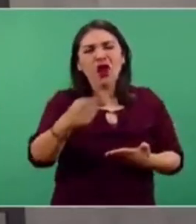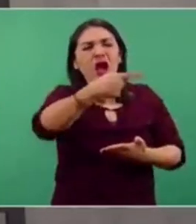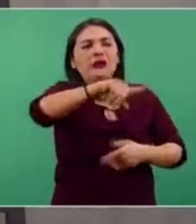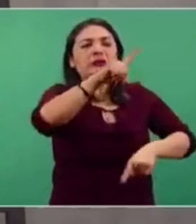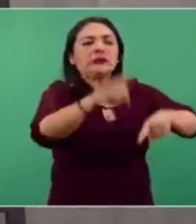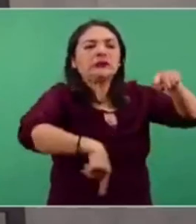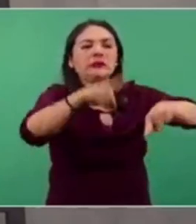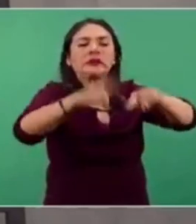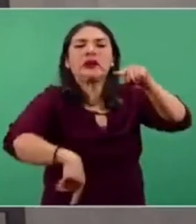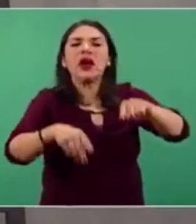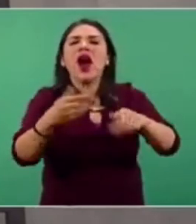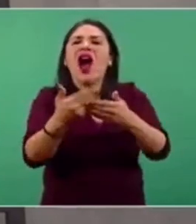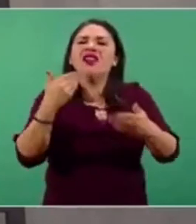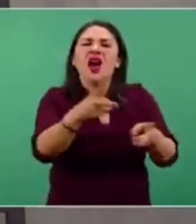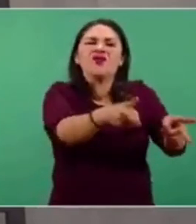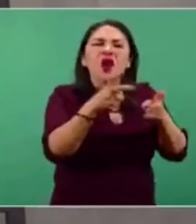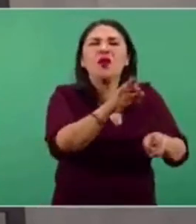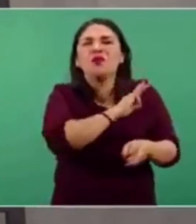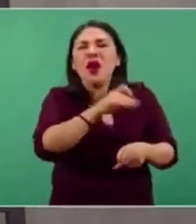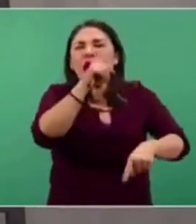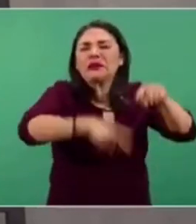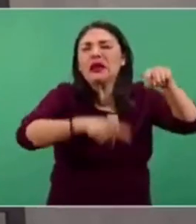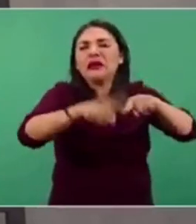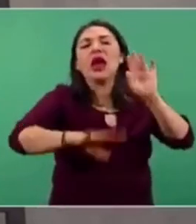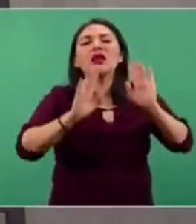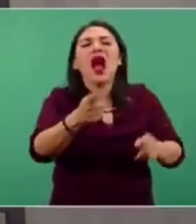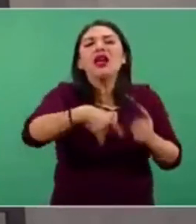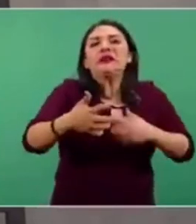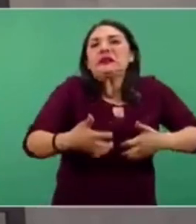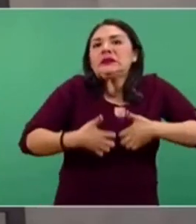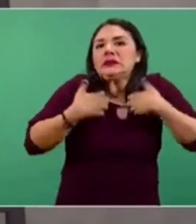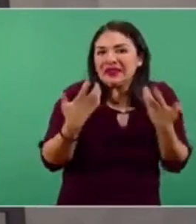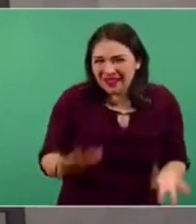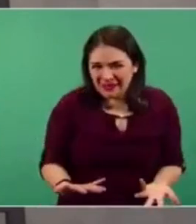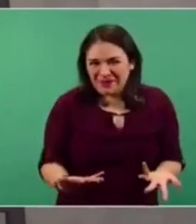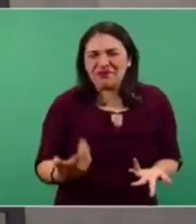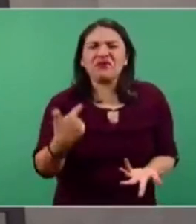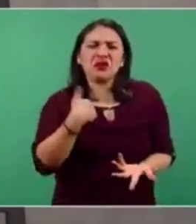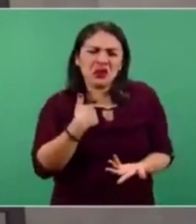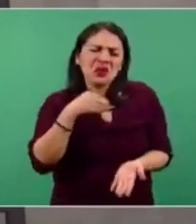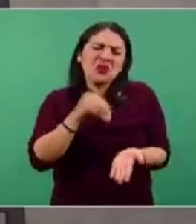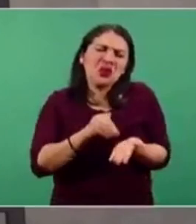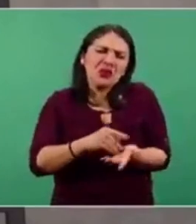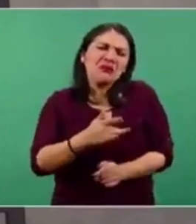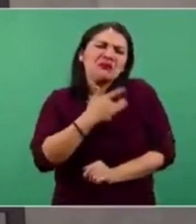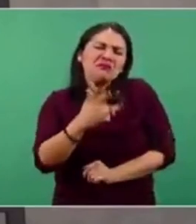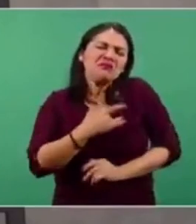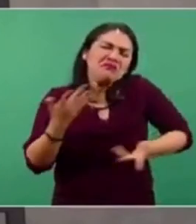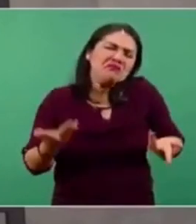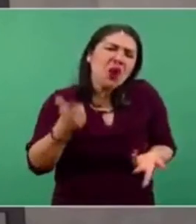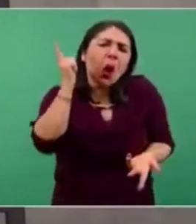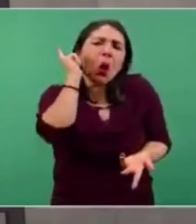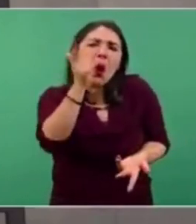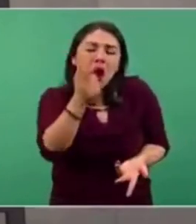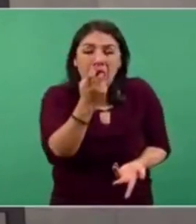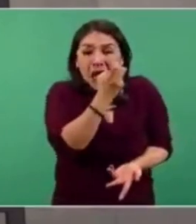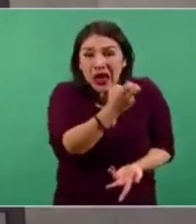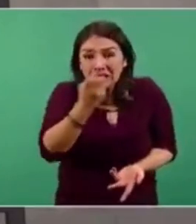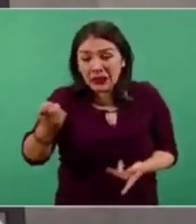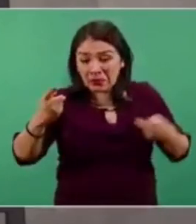extensamente con ejemplos específicos. Entonces, sigo yo esperanzado en que en algún momento estas